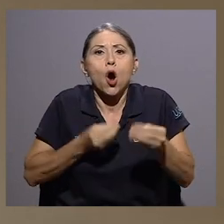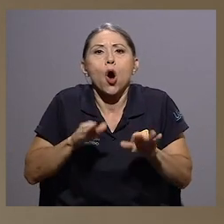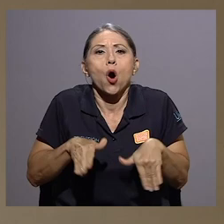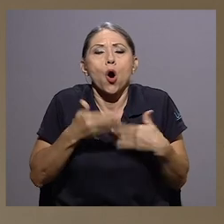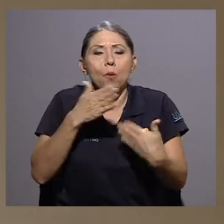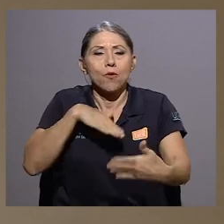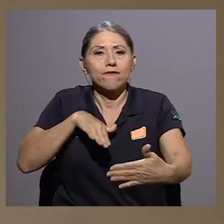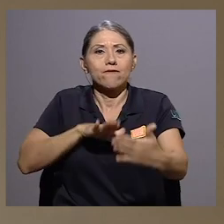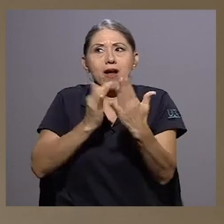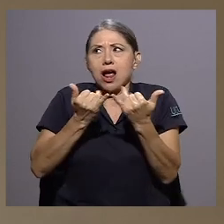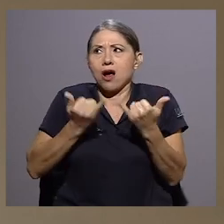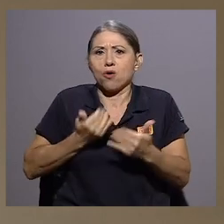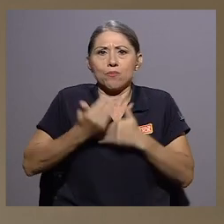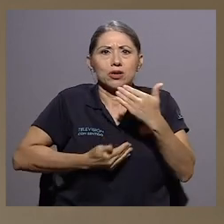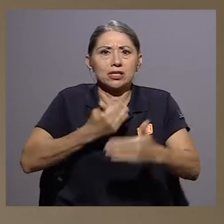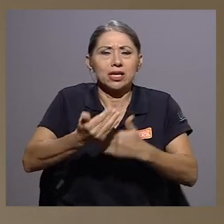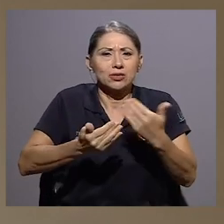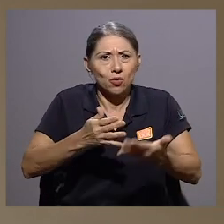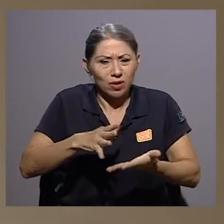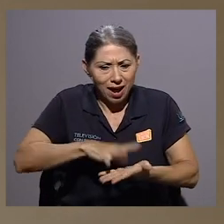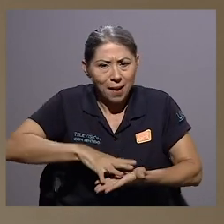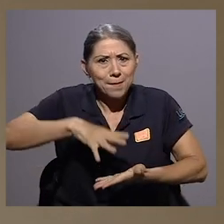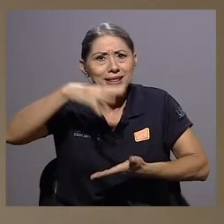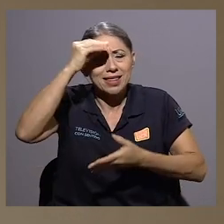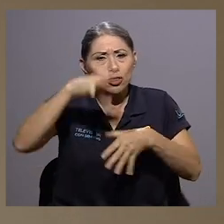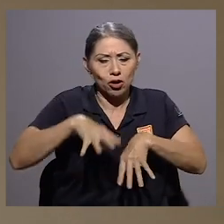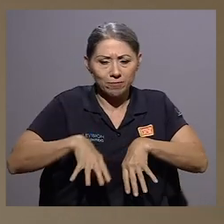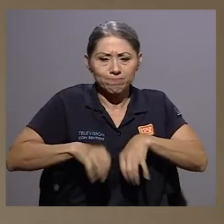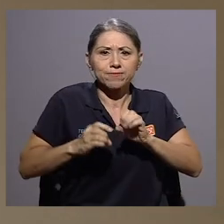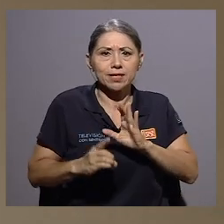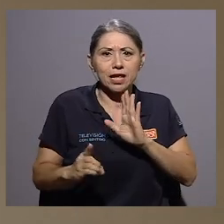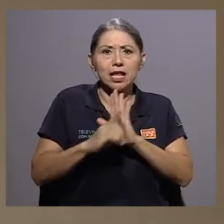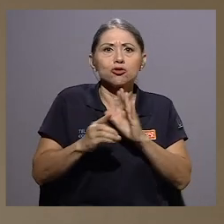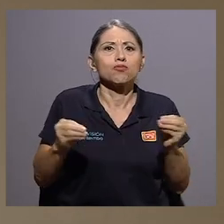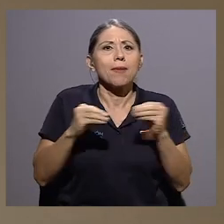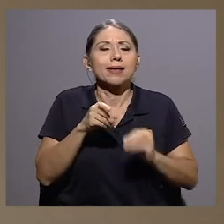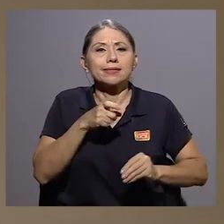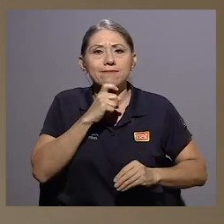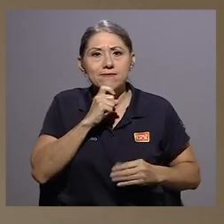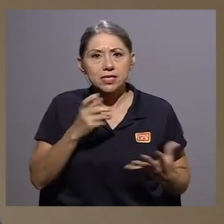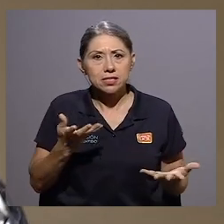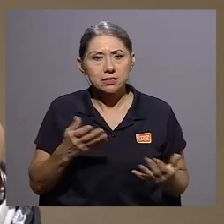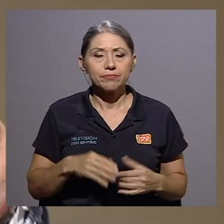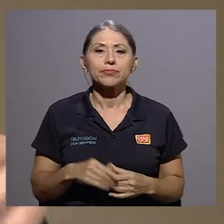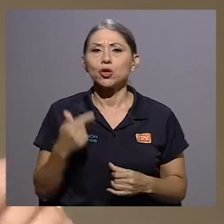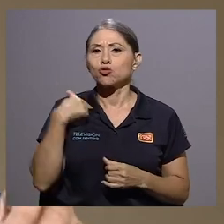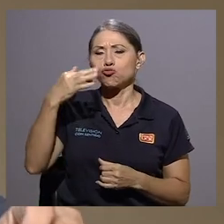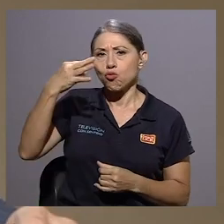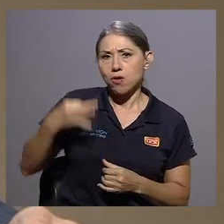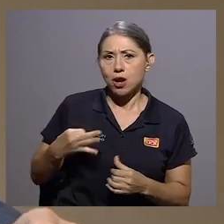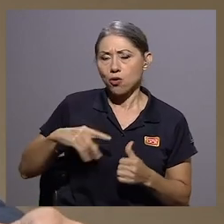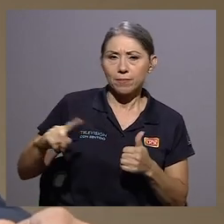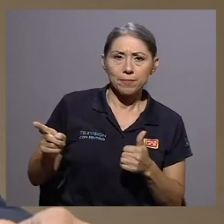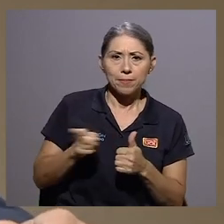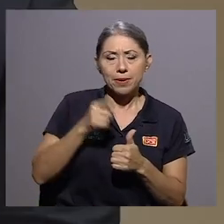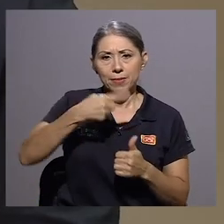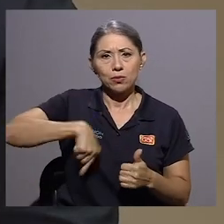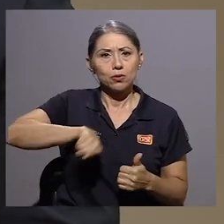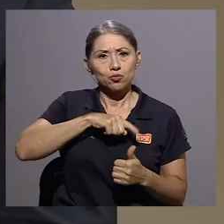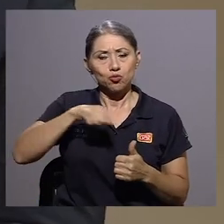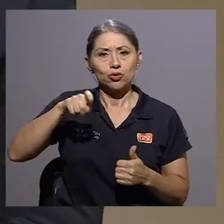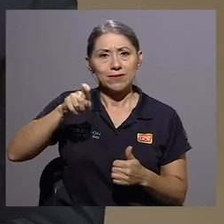con un proceso en el que apenas estamos aprendiendo a que las reivindicaciones desde los derechos se convierten más difíciles?